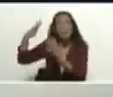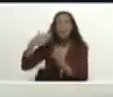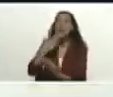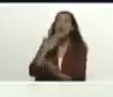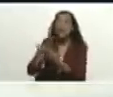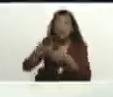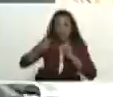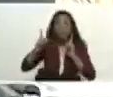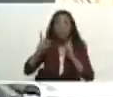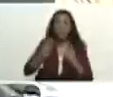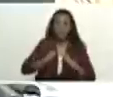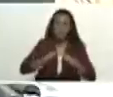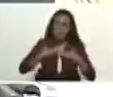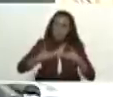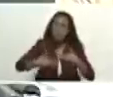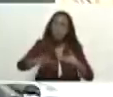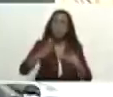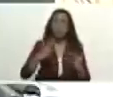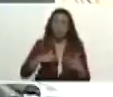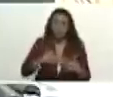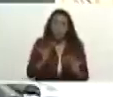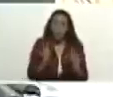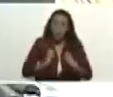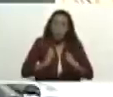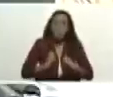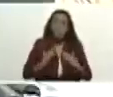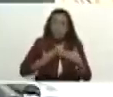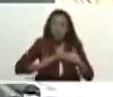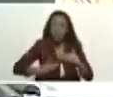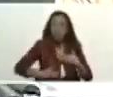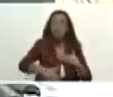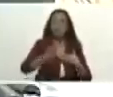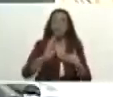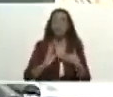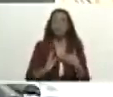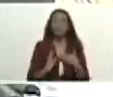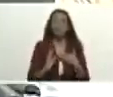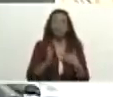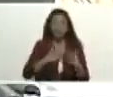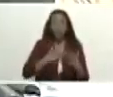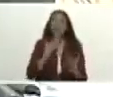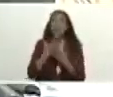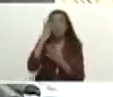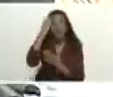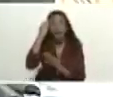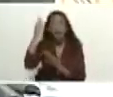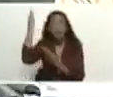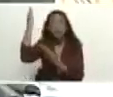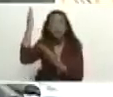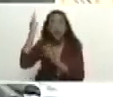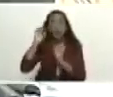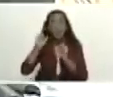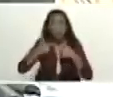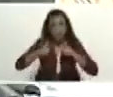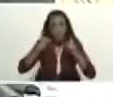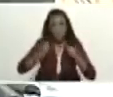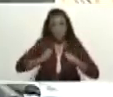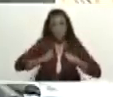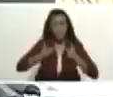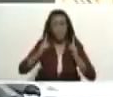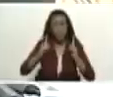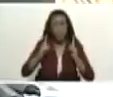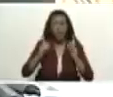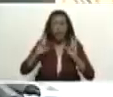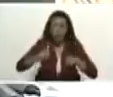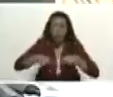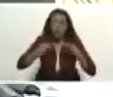por permitirme vivir todo lo que he vivido y le doy las gracias a Dios por permitirme vivir la